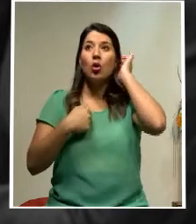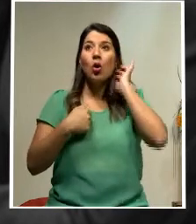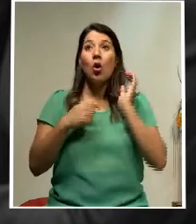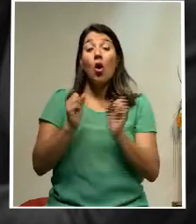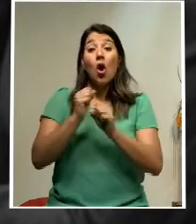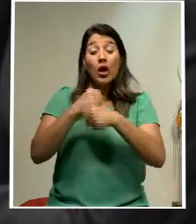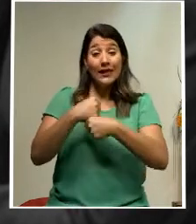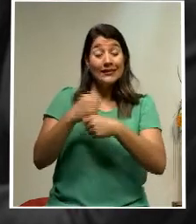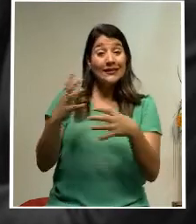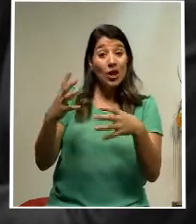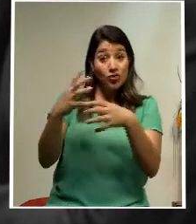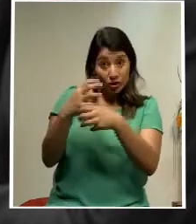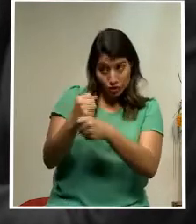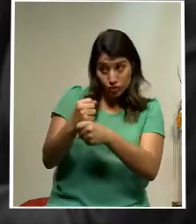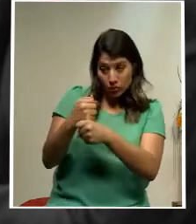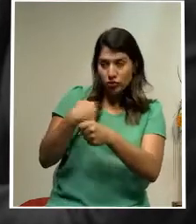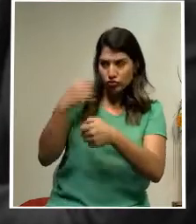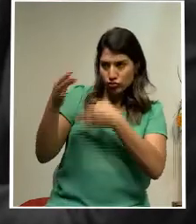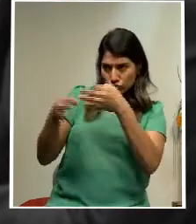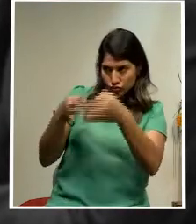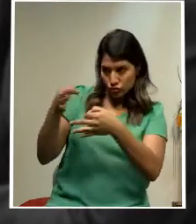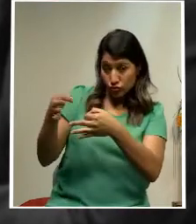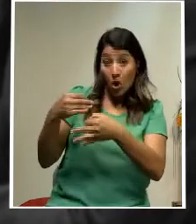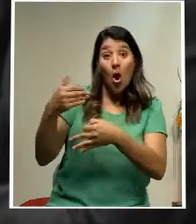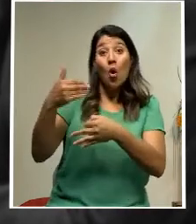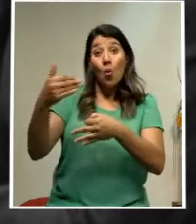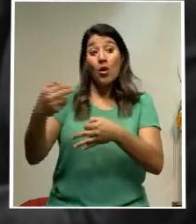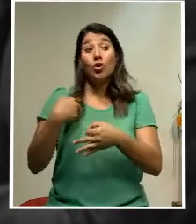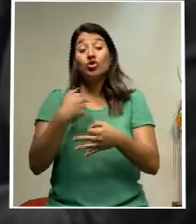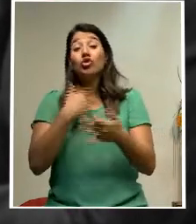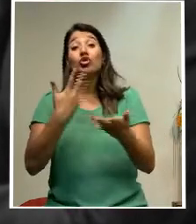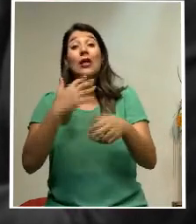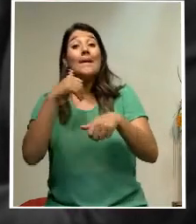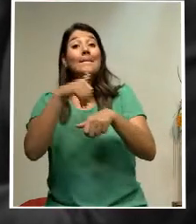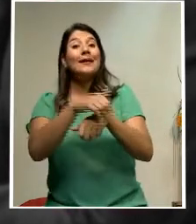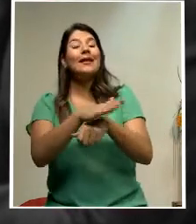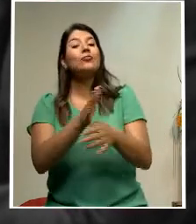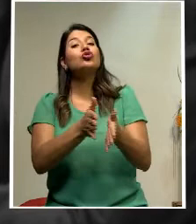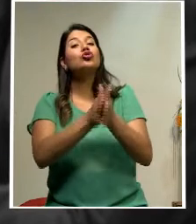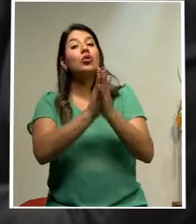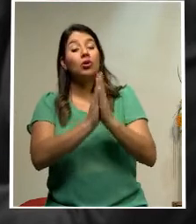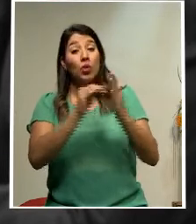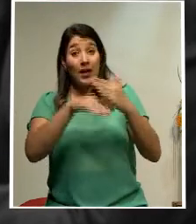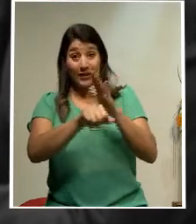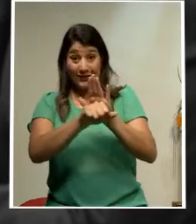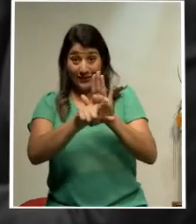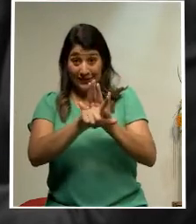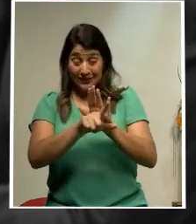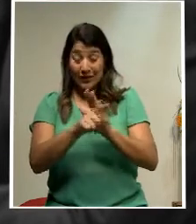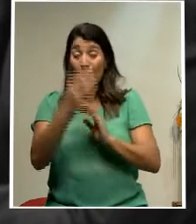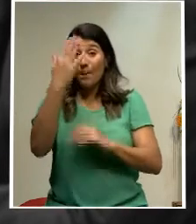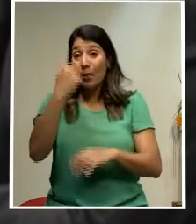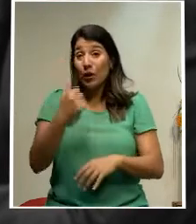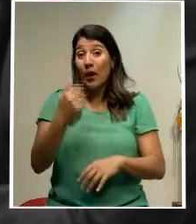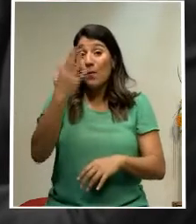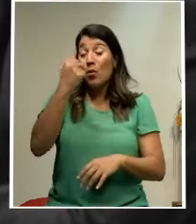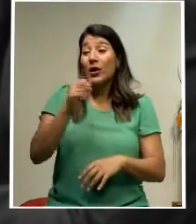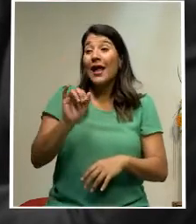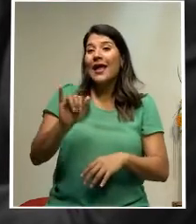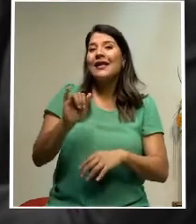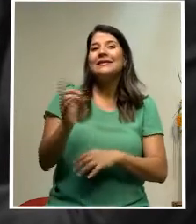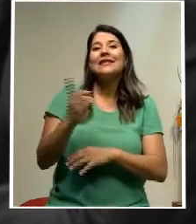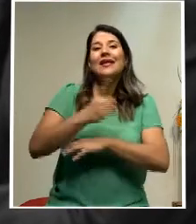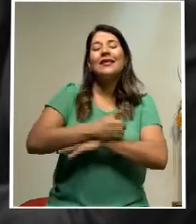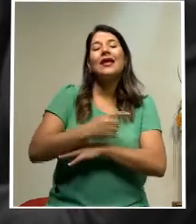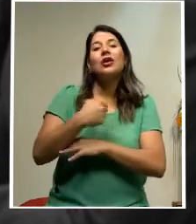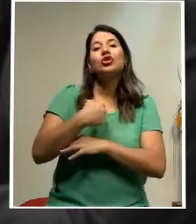al día siguiente, cuando la moción llega aquí a la Asamblea, porque ese día yo tenía la Comisión de Asuntos